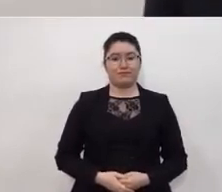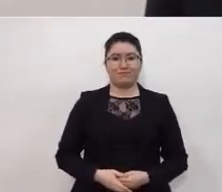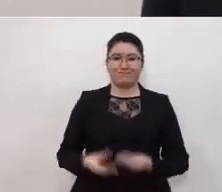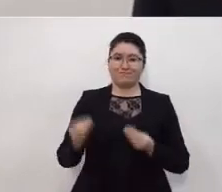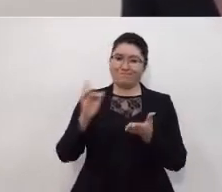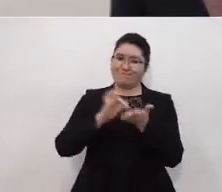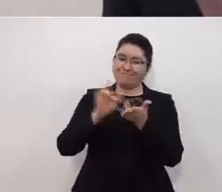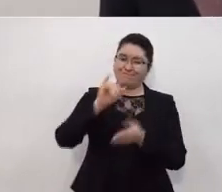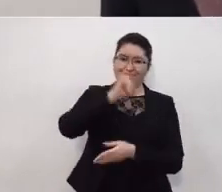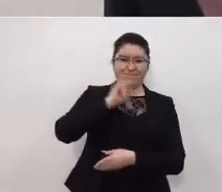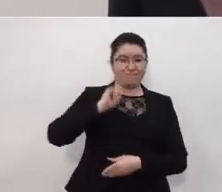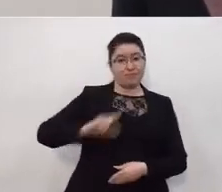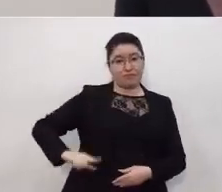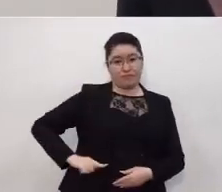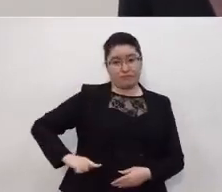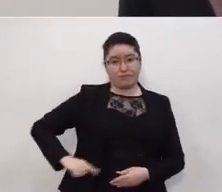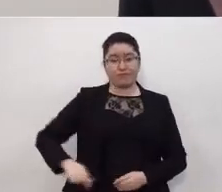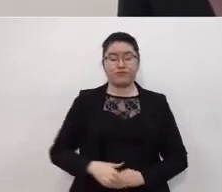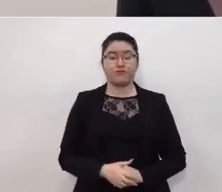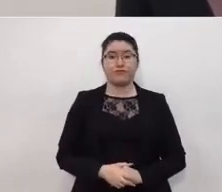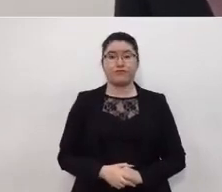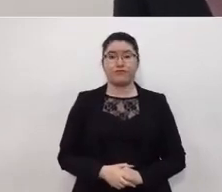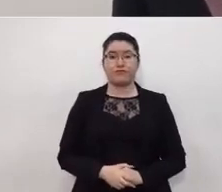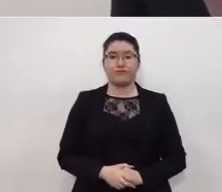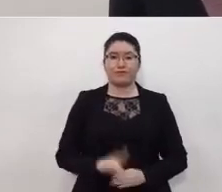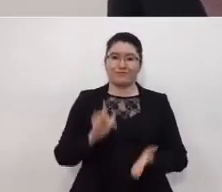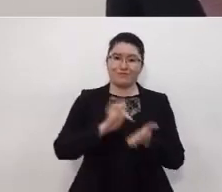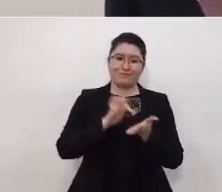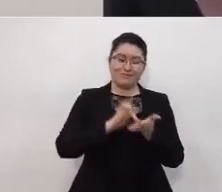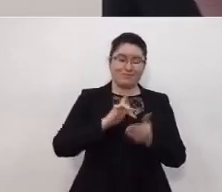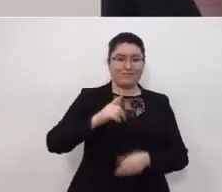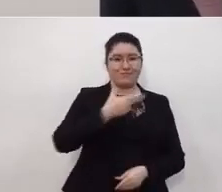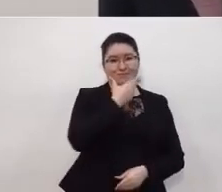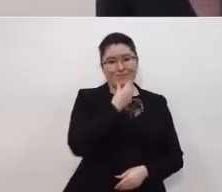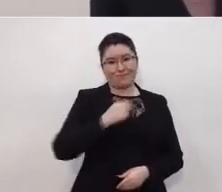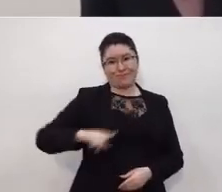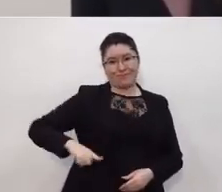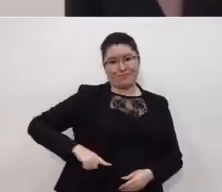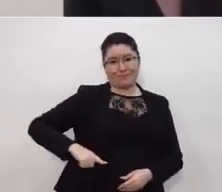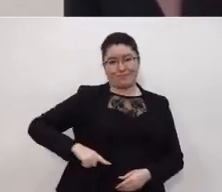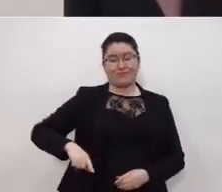Muchas gracias, jefa de gobierno. Muchas gracias, gobernador.